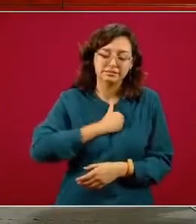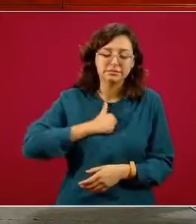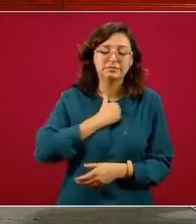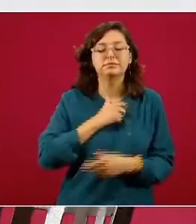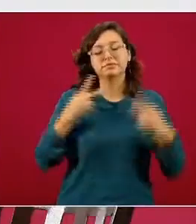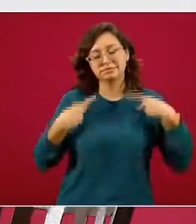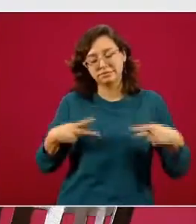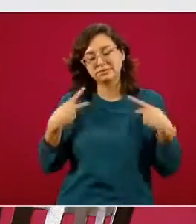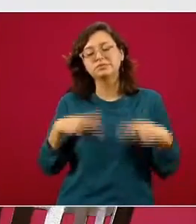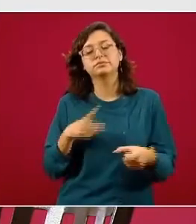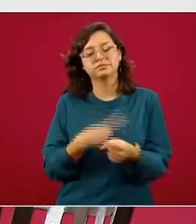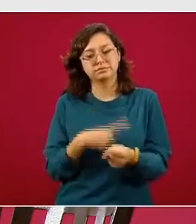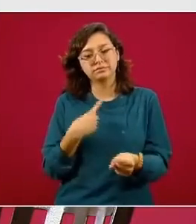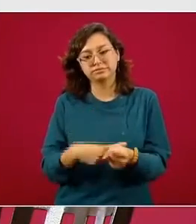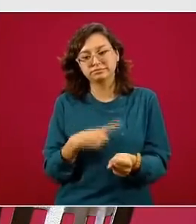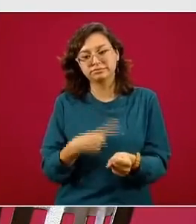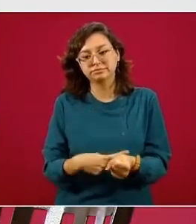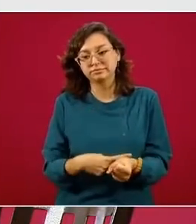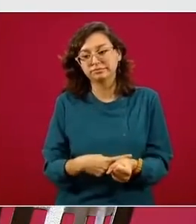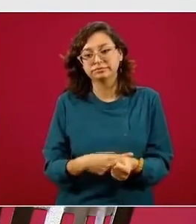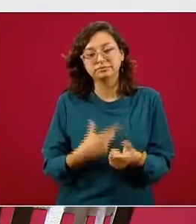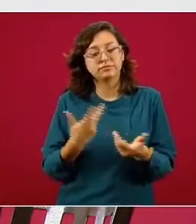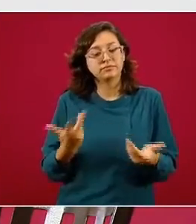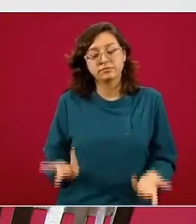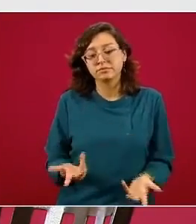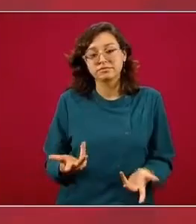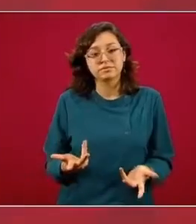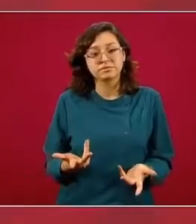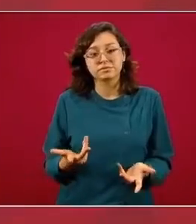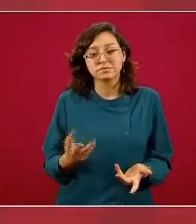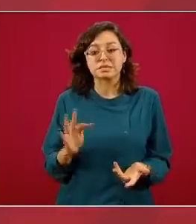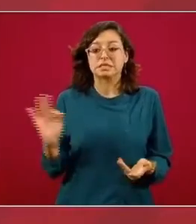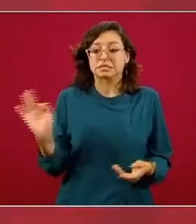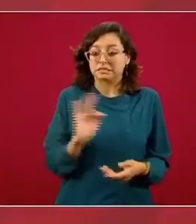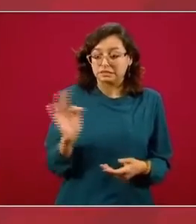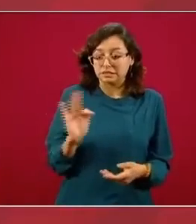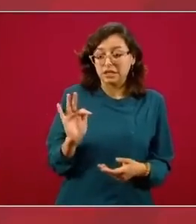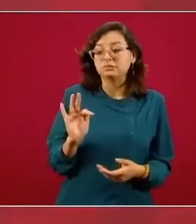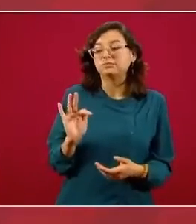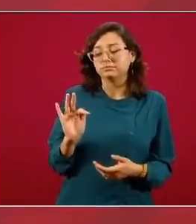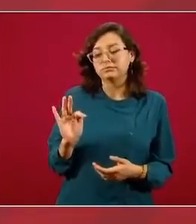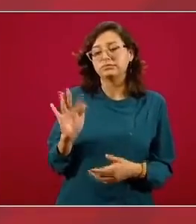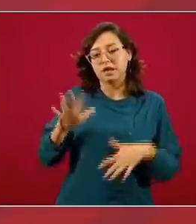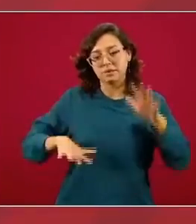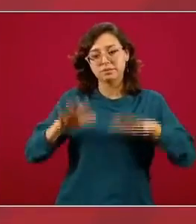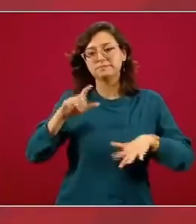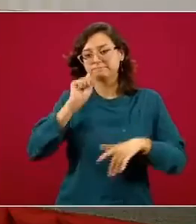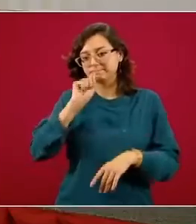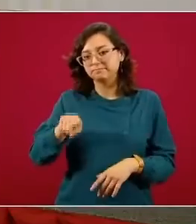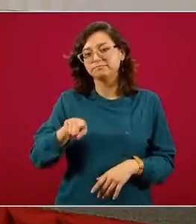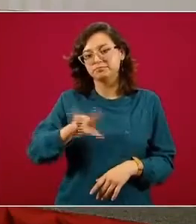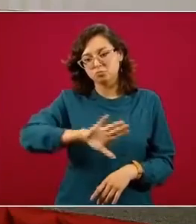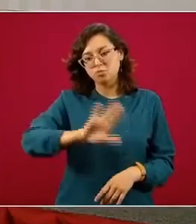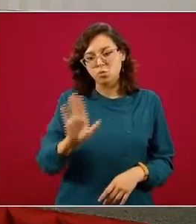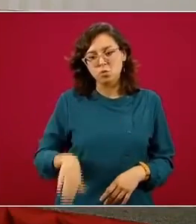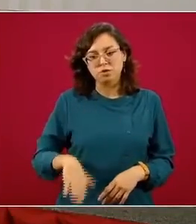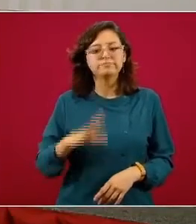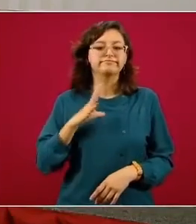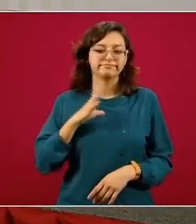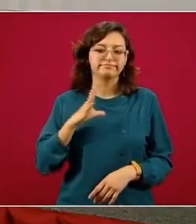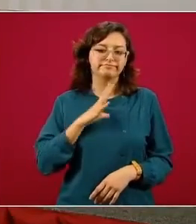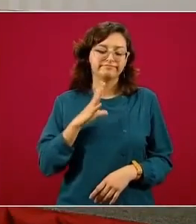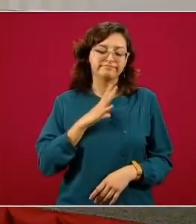enfermas y como ocurre con una enfermedad que puede causar la muerte desafortunadamente también ha habido defunciones